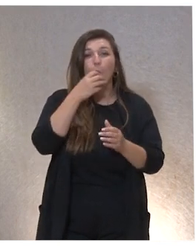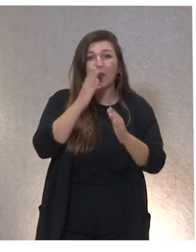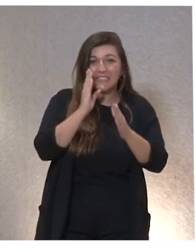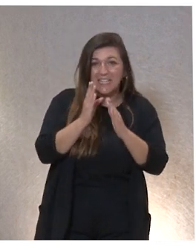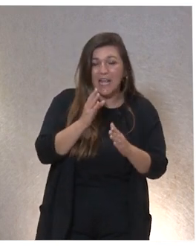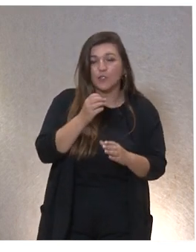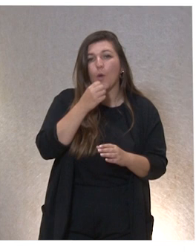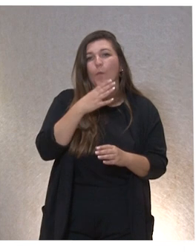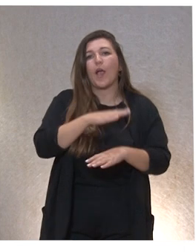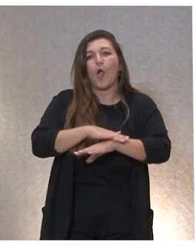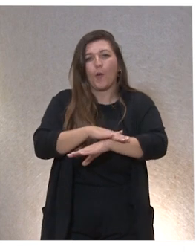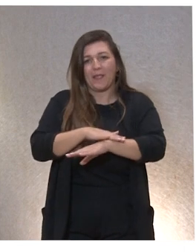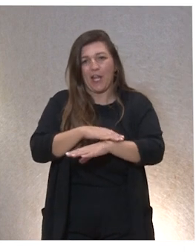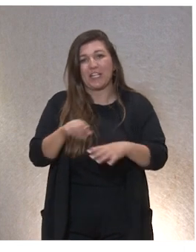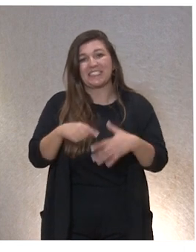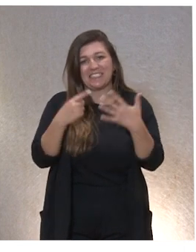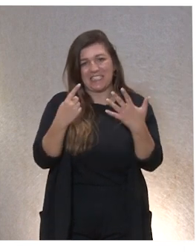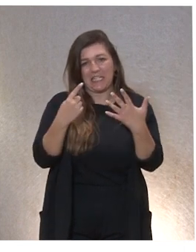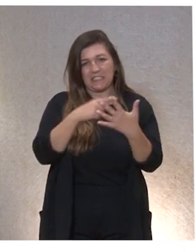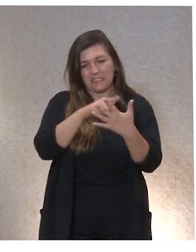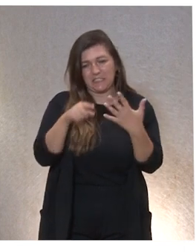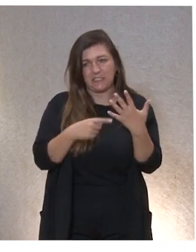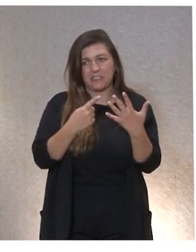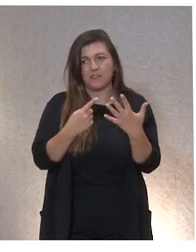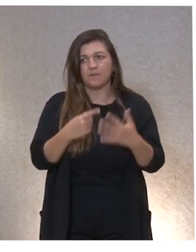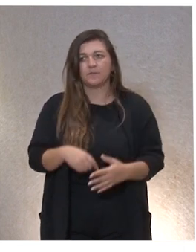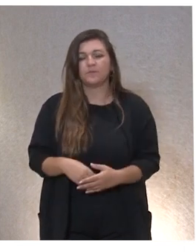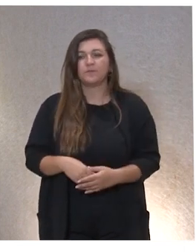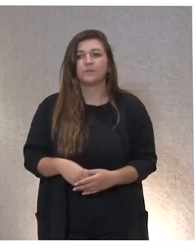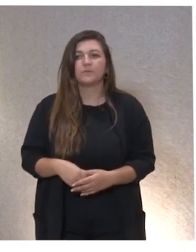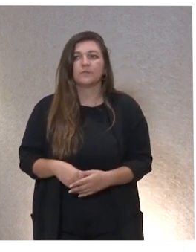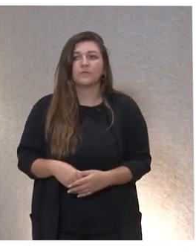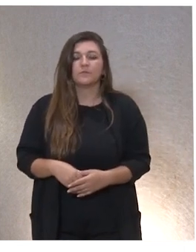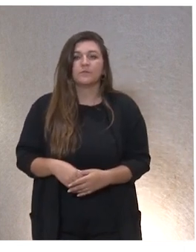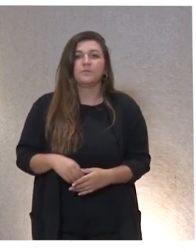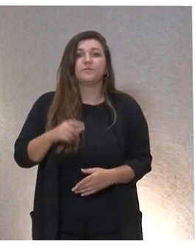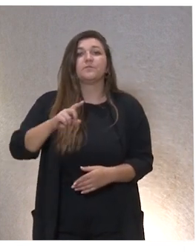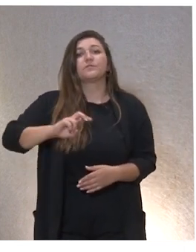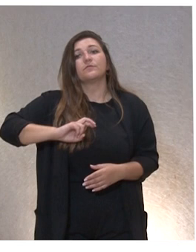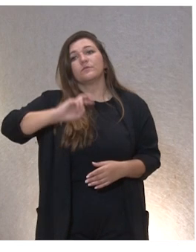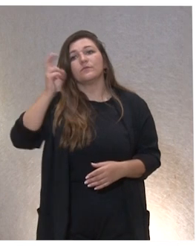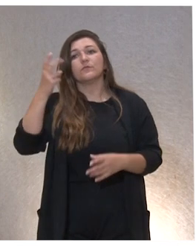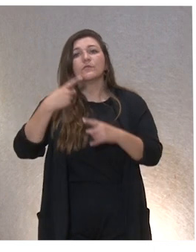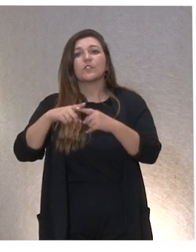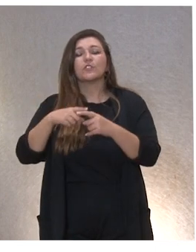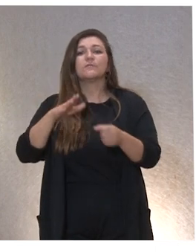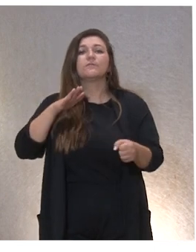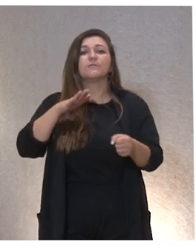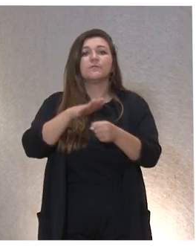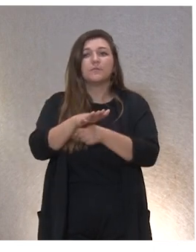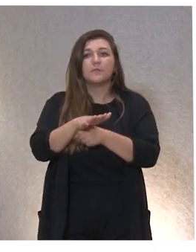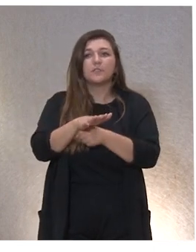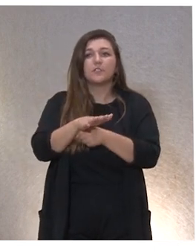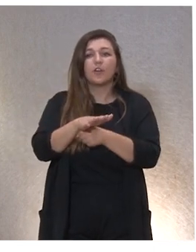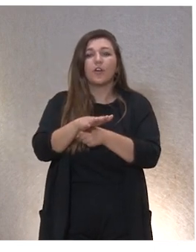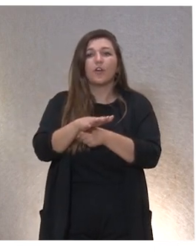gobierno ¿vale? estos son los seis itinerarios y luego otro de los elementos del ámbito organizacional lo ha